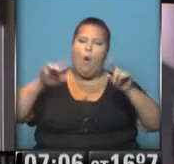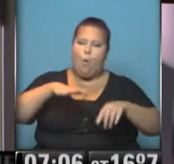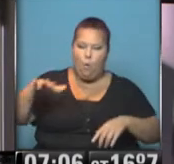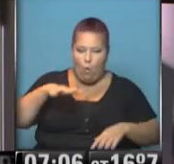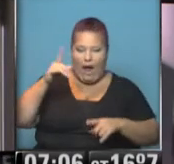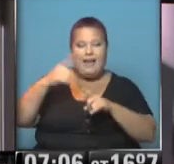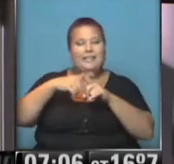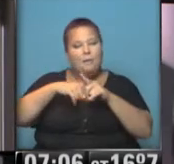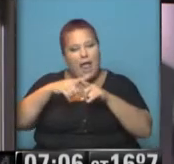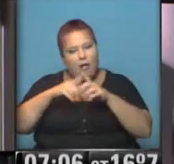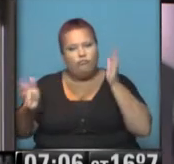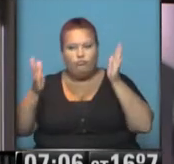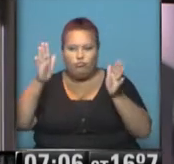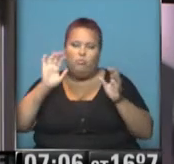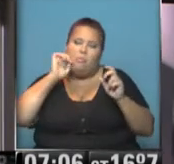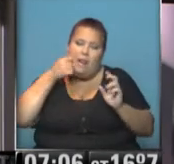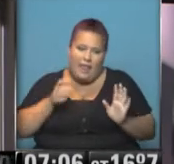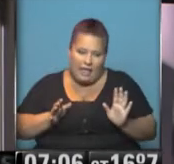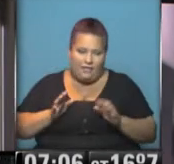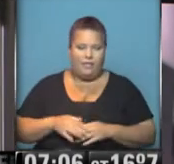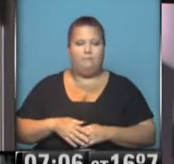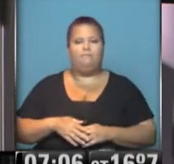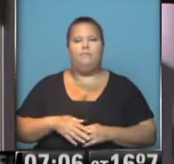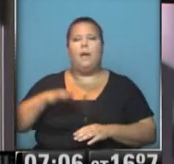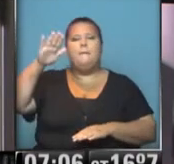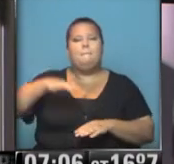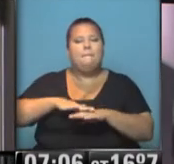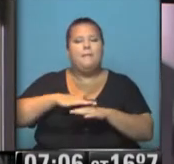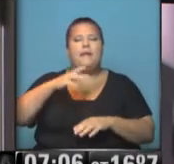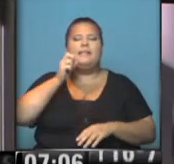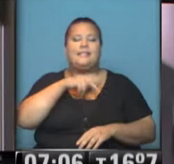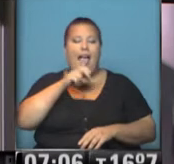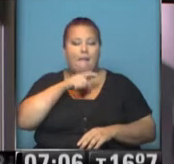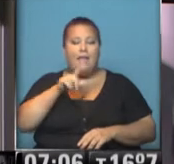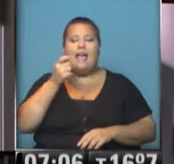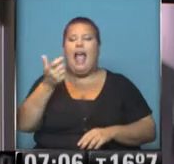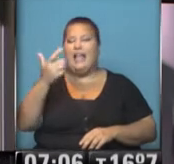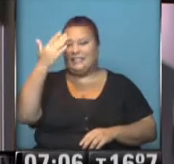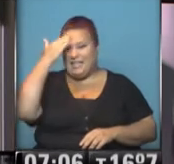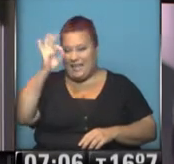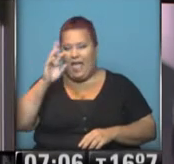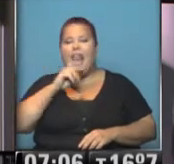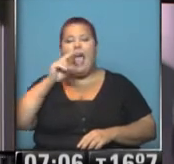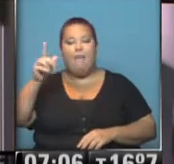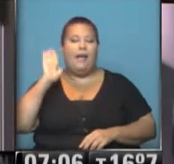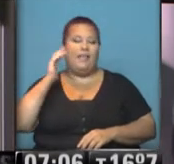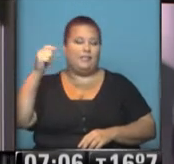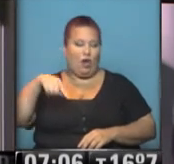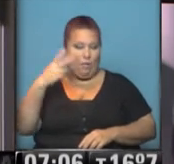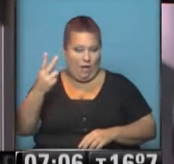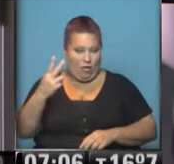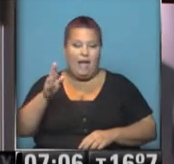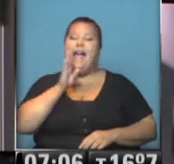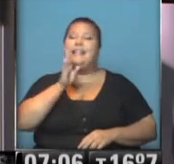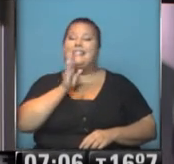temperaturas dentro del rango agradable. La más baja para San Miguel, casi 15 graditos. La plata, 16, 2. Es